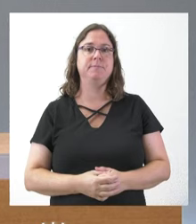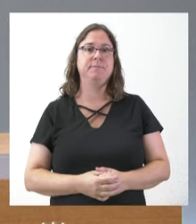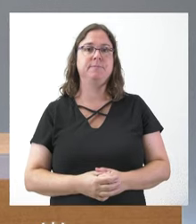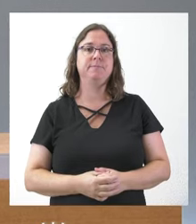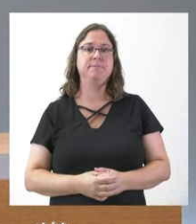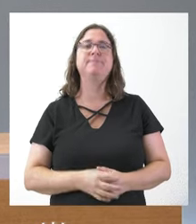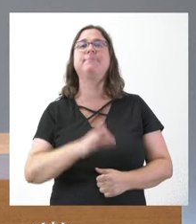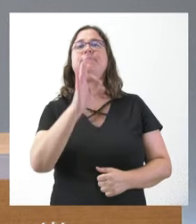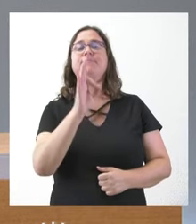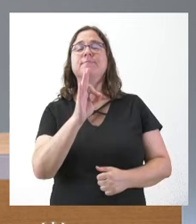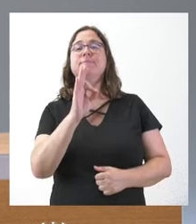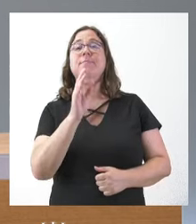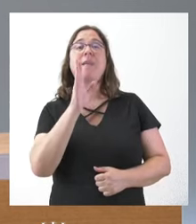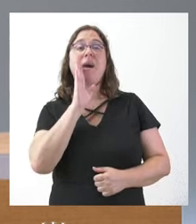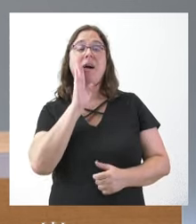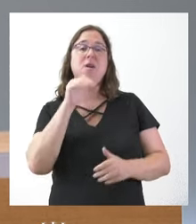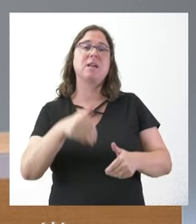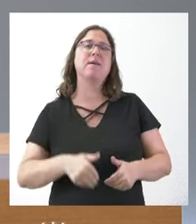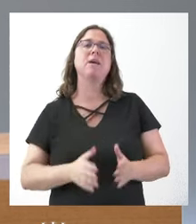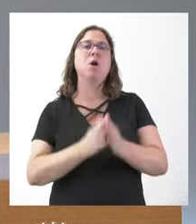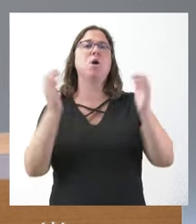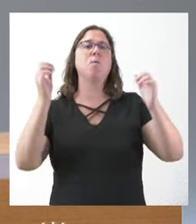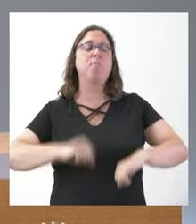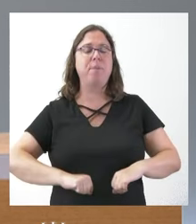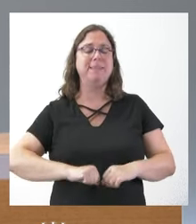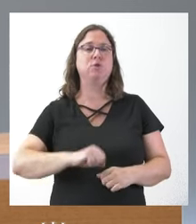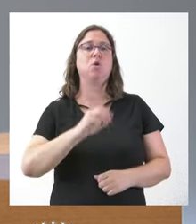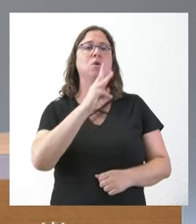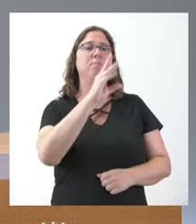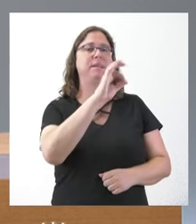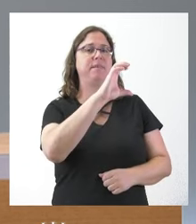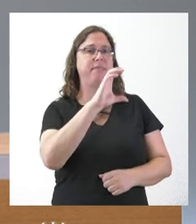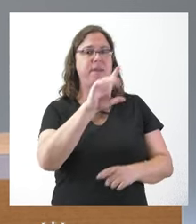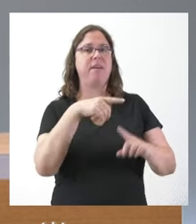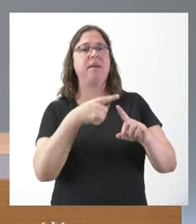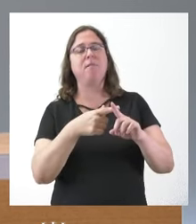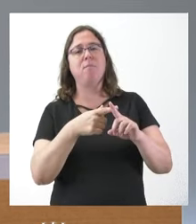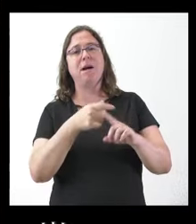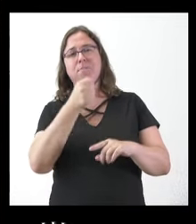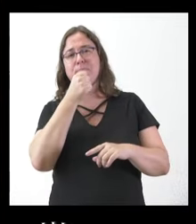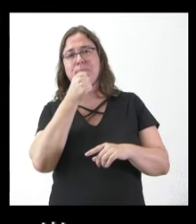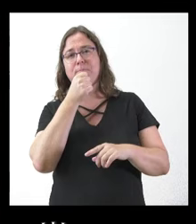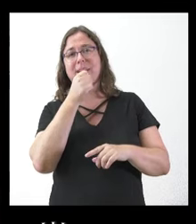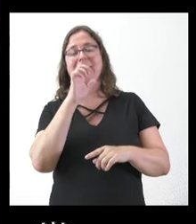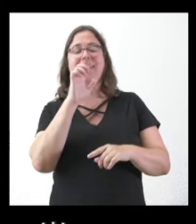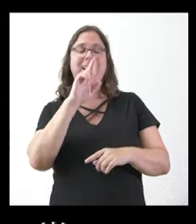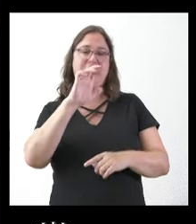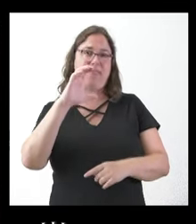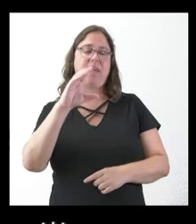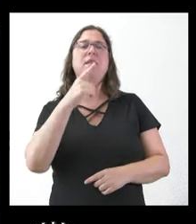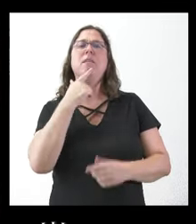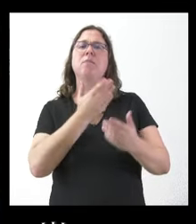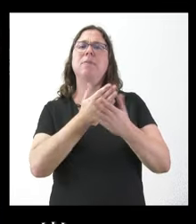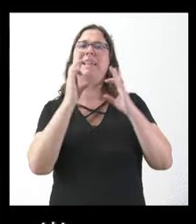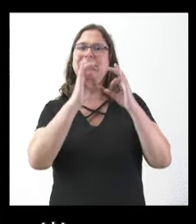Sí. Volviendo al pacto entre RC y el PSC, entiendo por sus palabras que solicita a los diputados y senadores del PSOE de